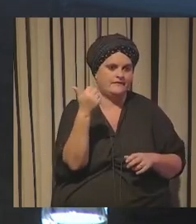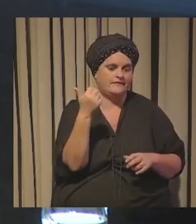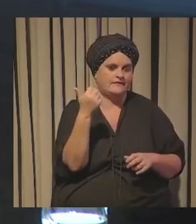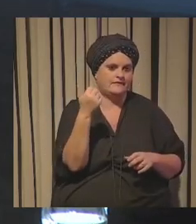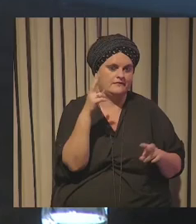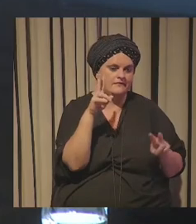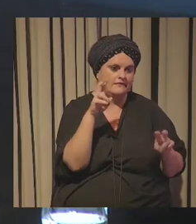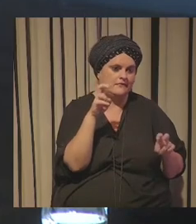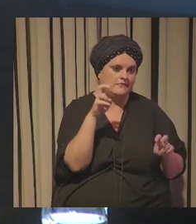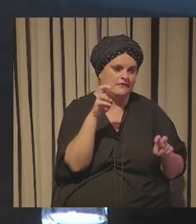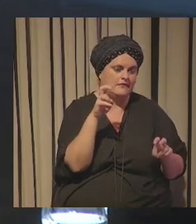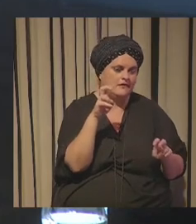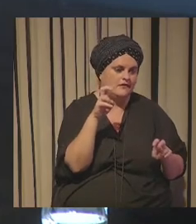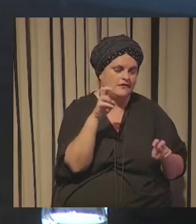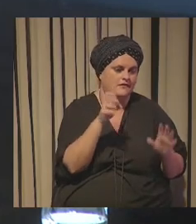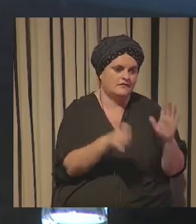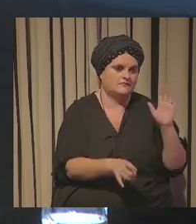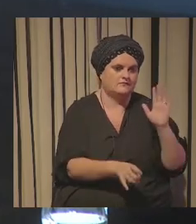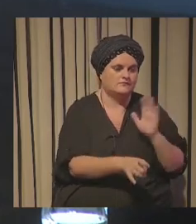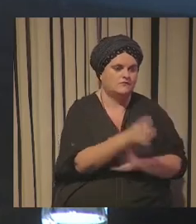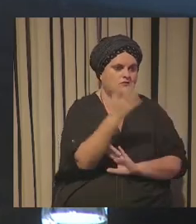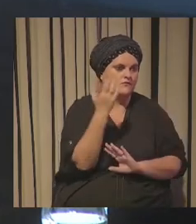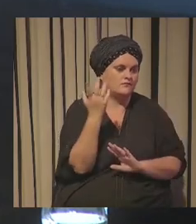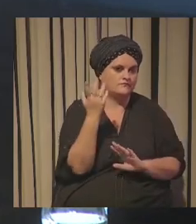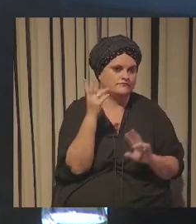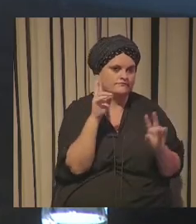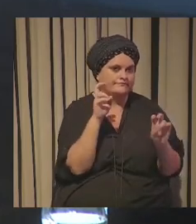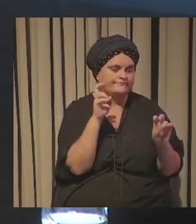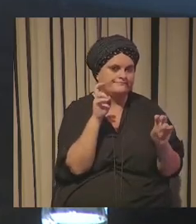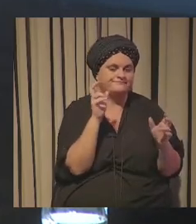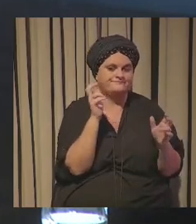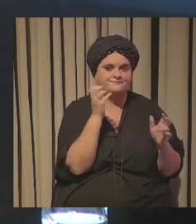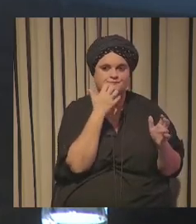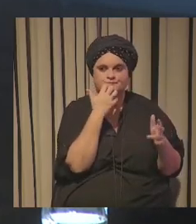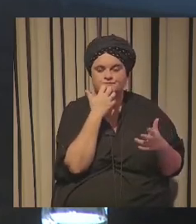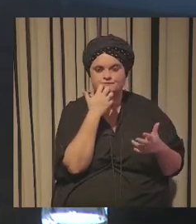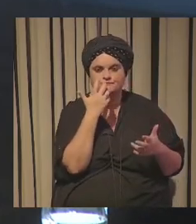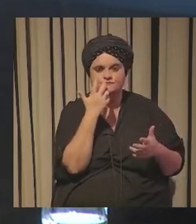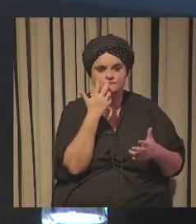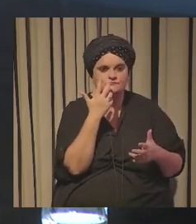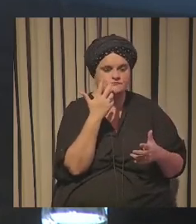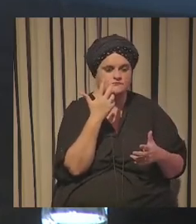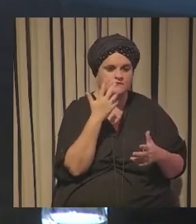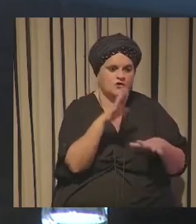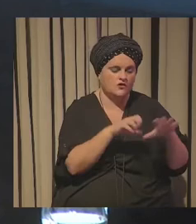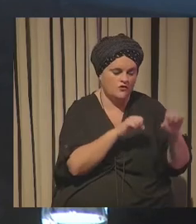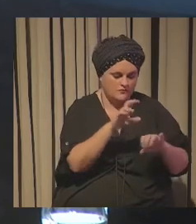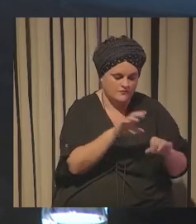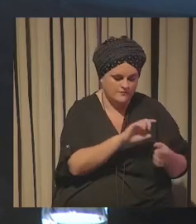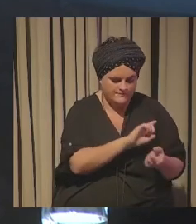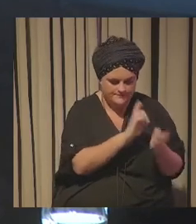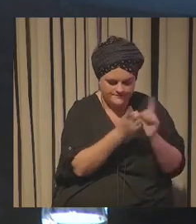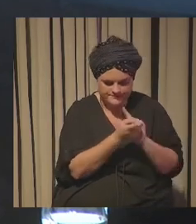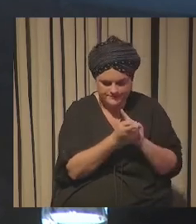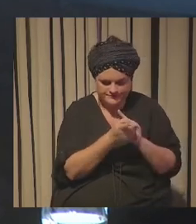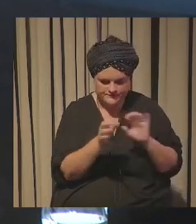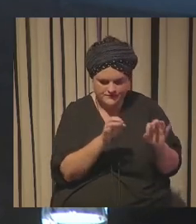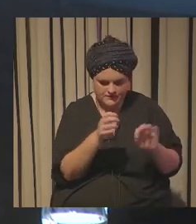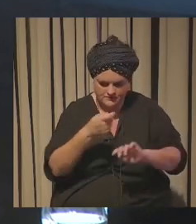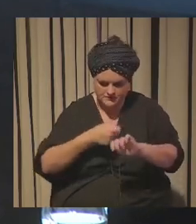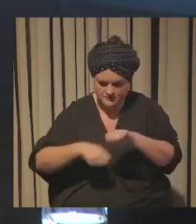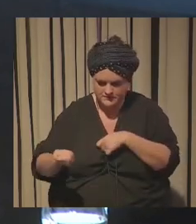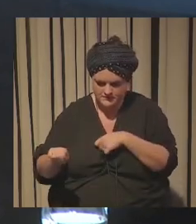inventando un género nuevo algo tan simple como el comprar una cosa transformarla y repararla y